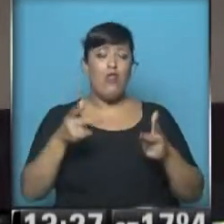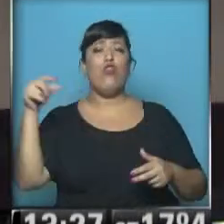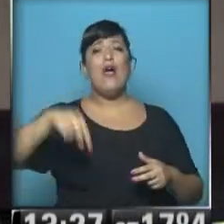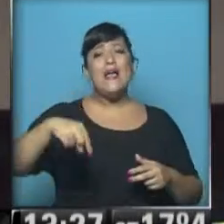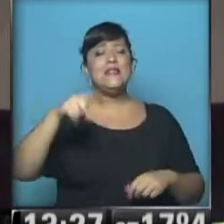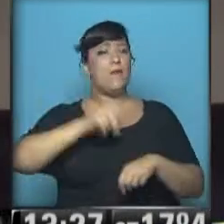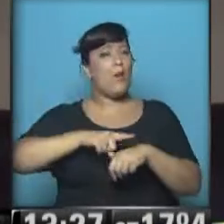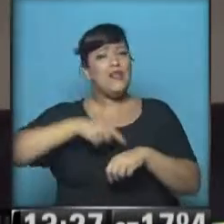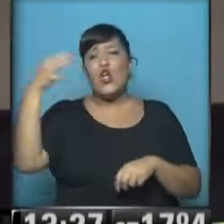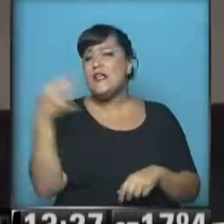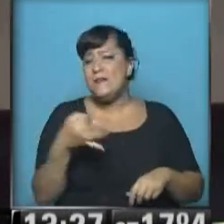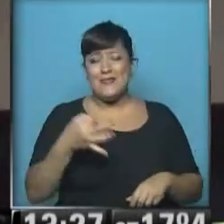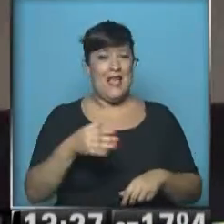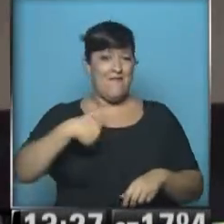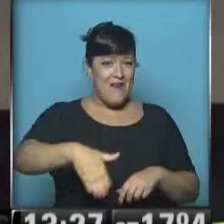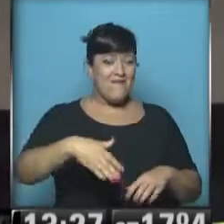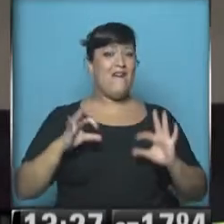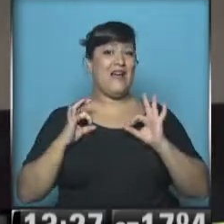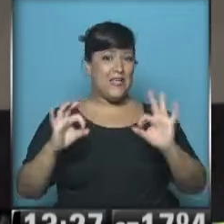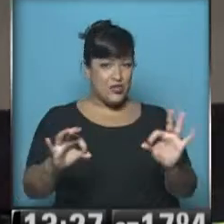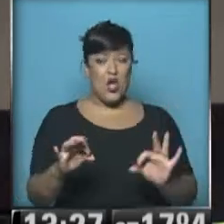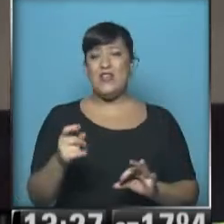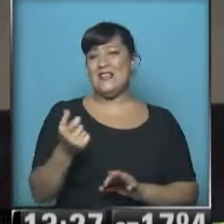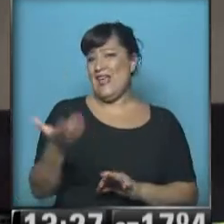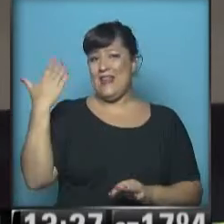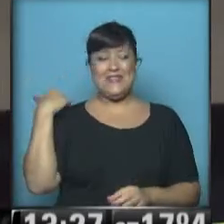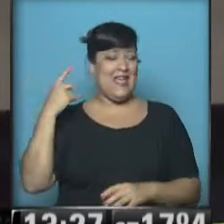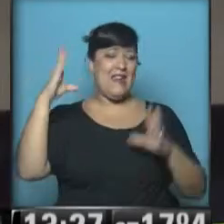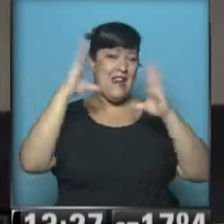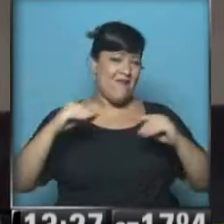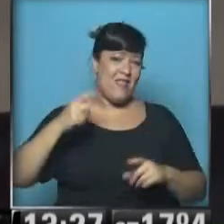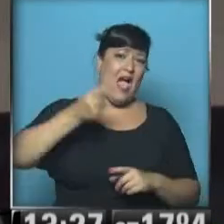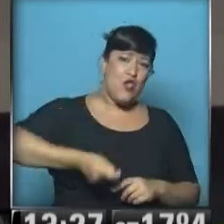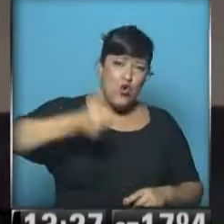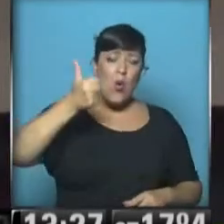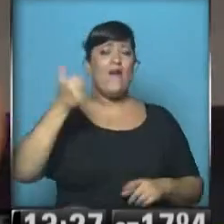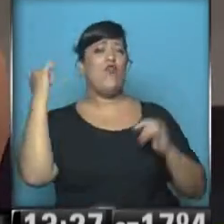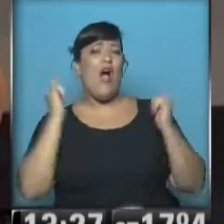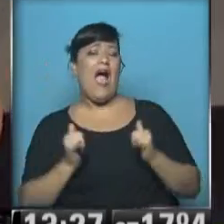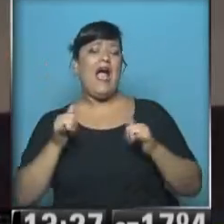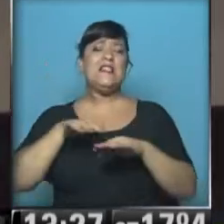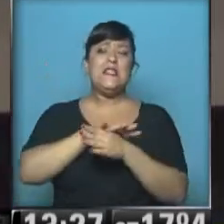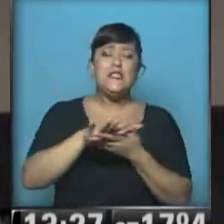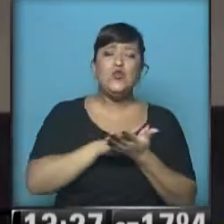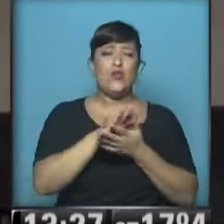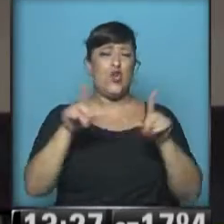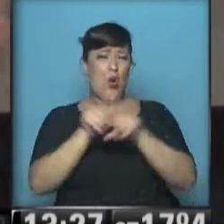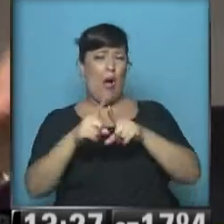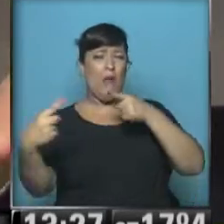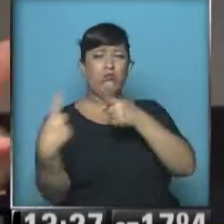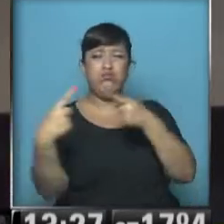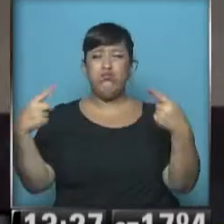muy particular. Llegan las vacaciones, acaban de suceder las fiestas, hay situaciones de enfrentamiento